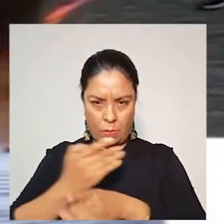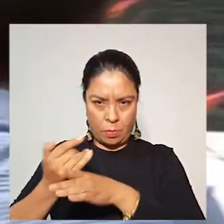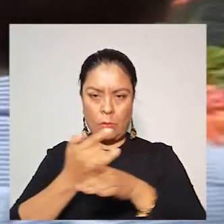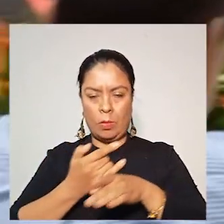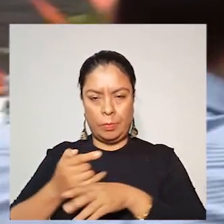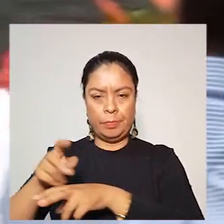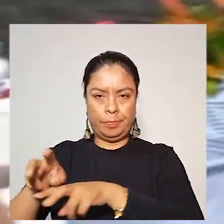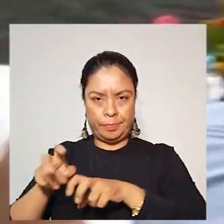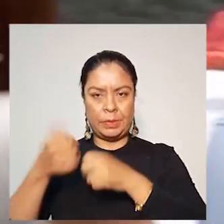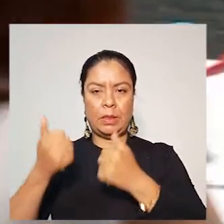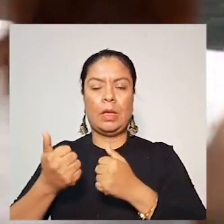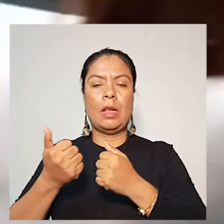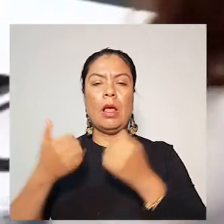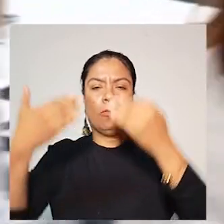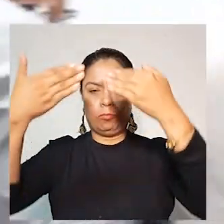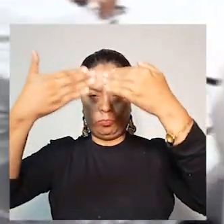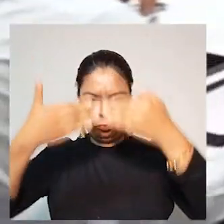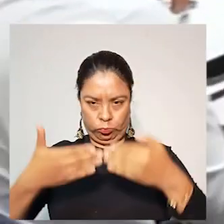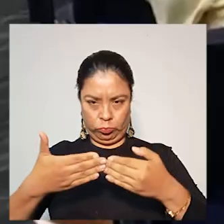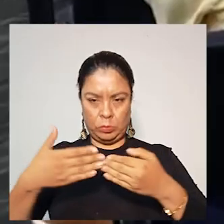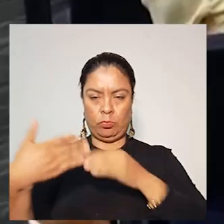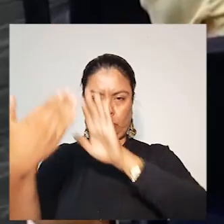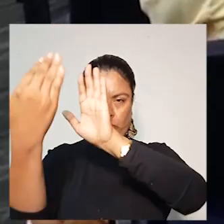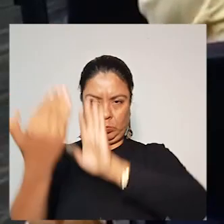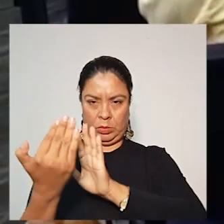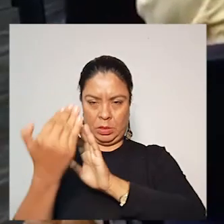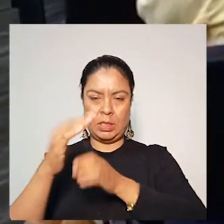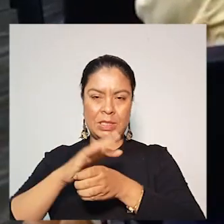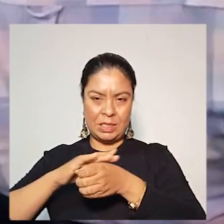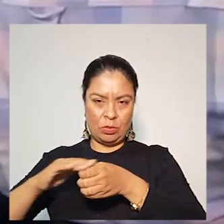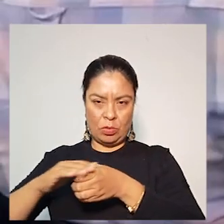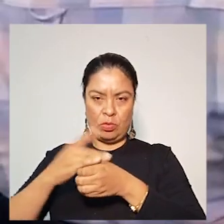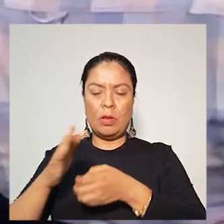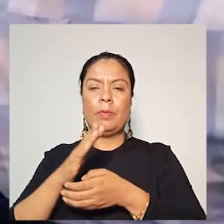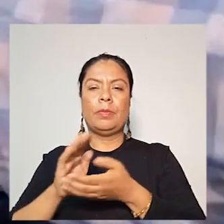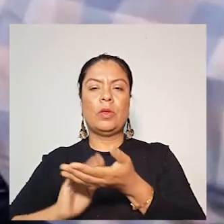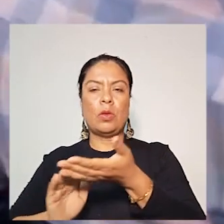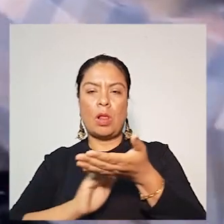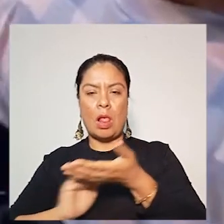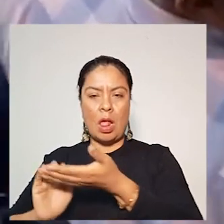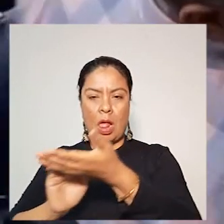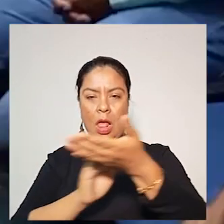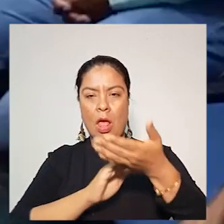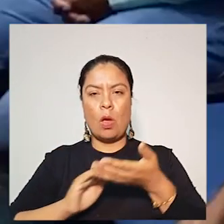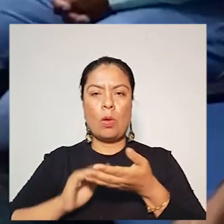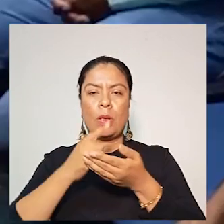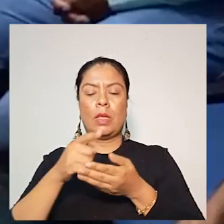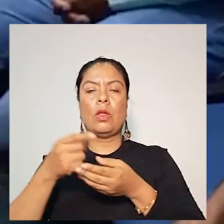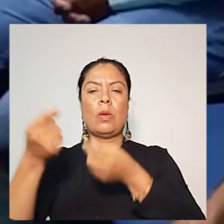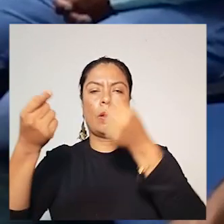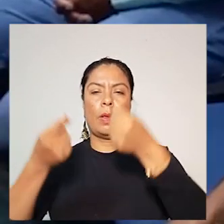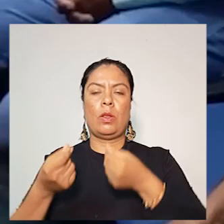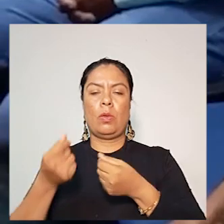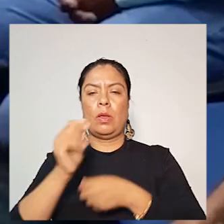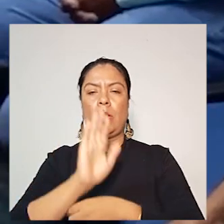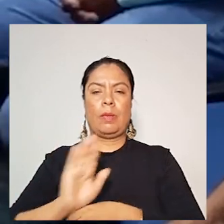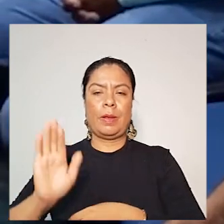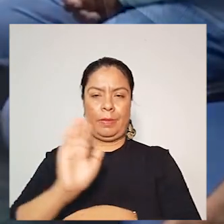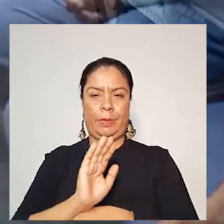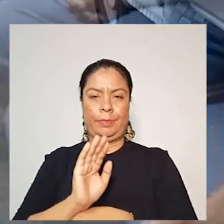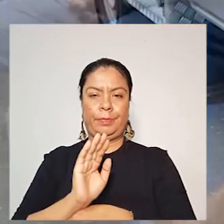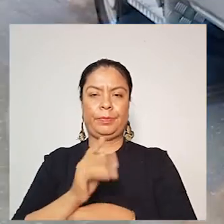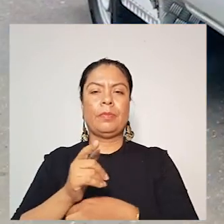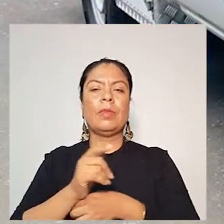estos sectores productivos y los retos que se tomarán para hacerle frente a esta situación que viene afectando la principal fuente de economía del